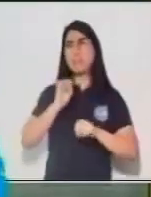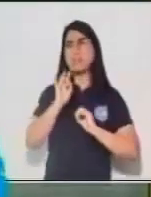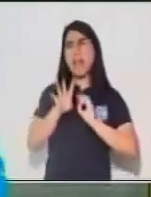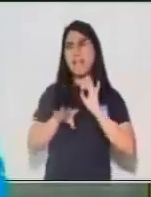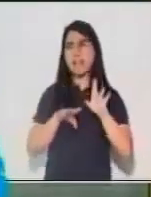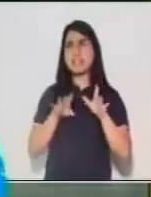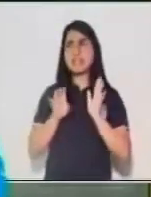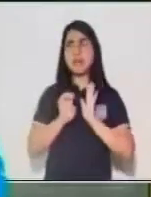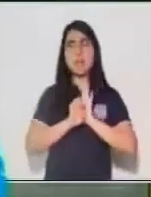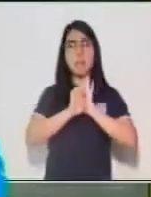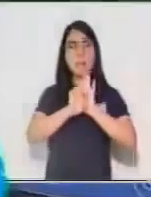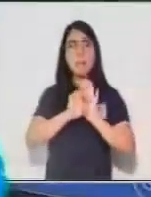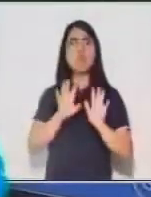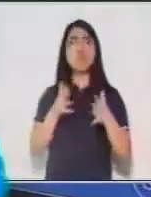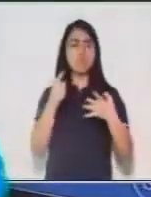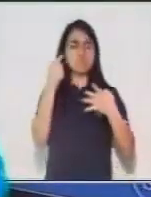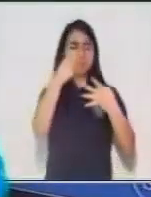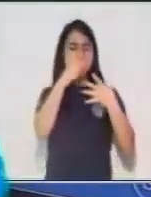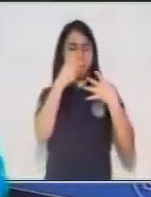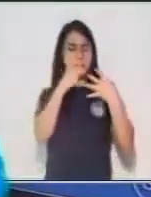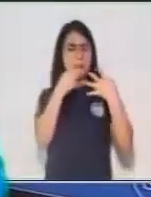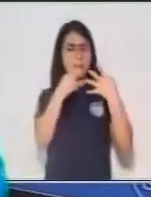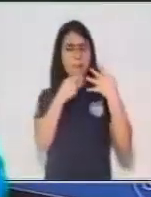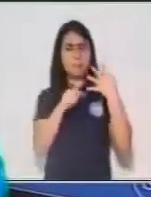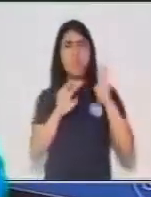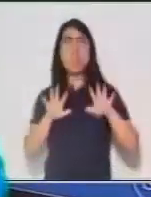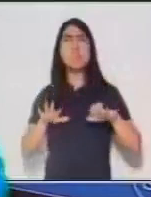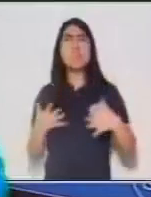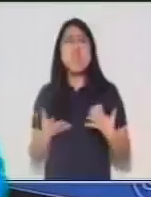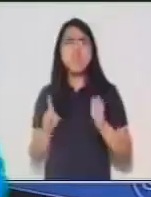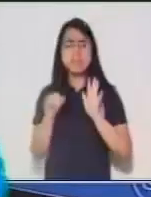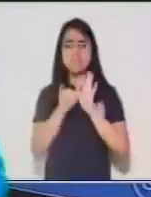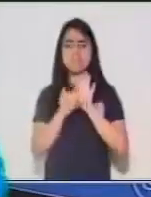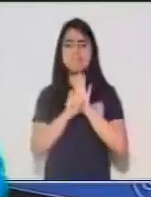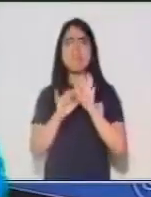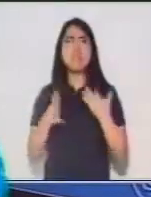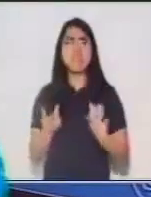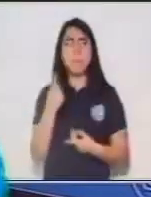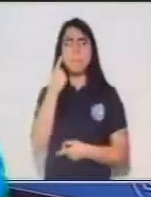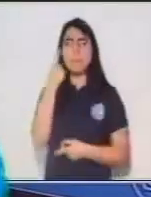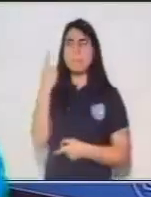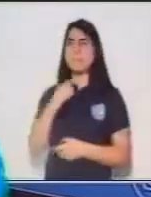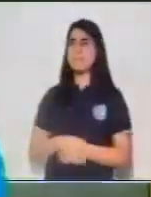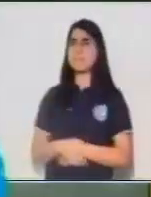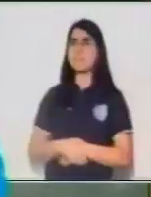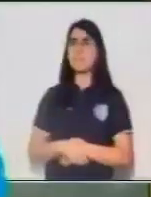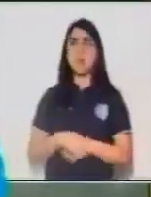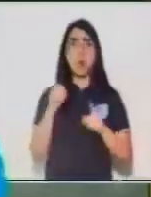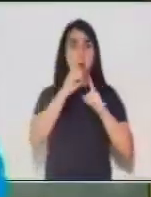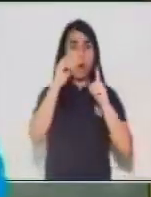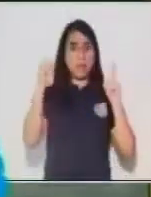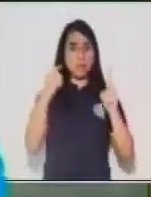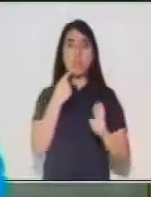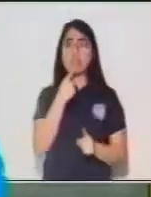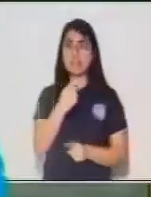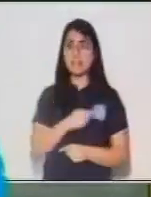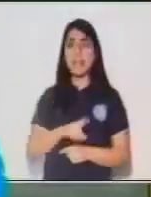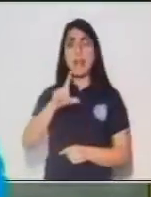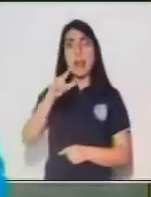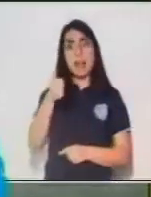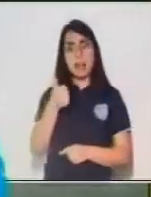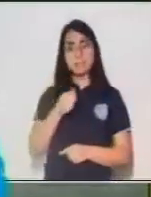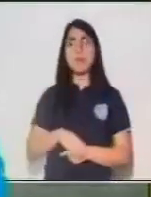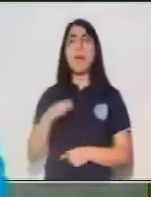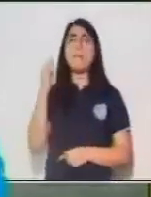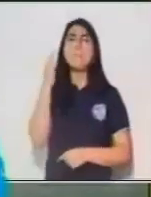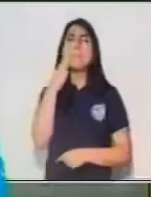del predicado. No hay un orden específico. La oración dice, la mamá de Juan, María Elena, lava la ropa.